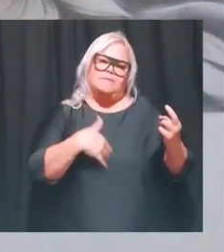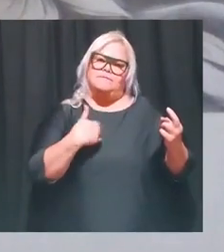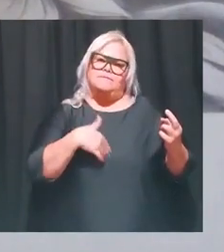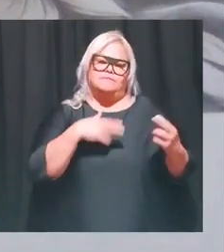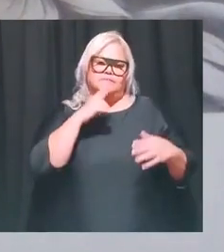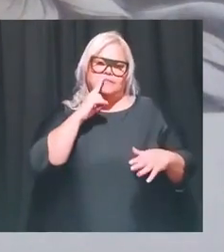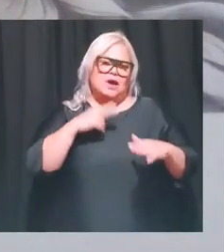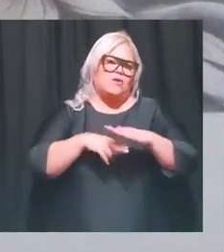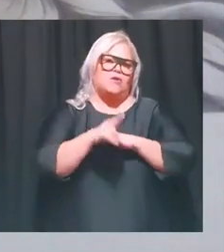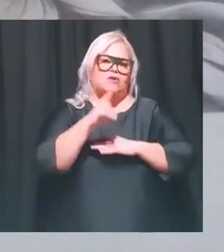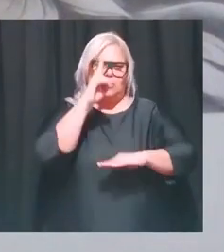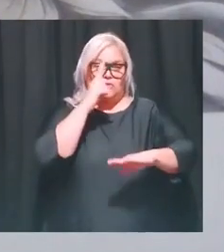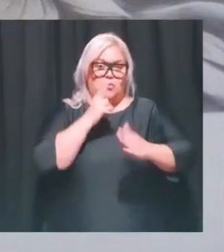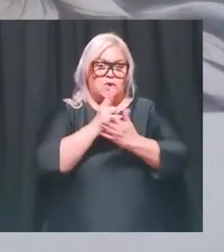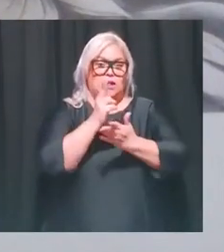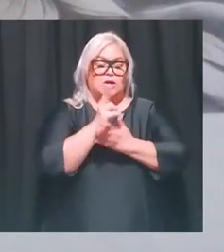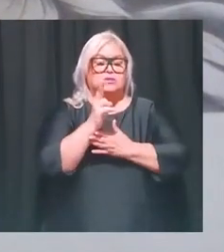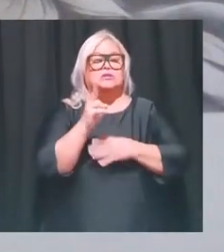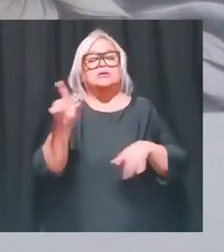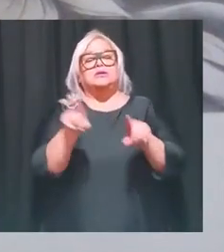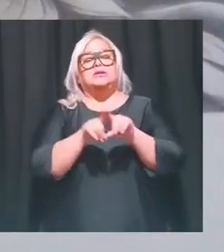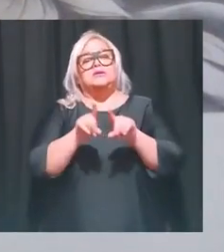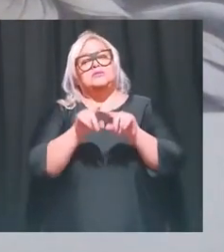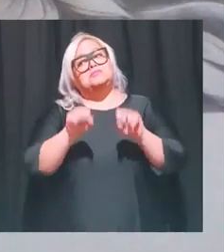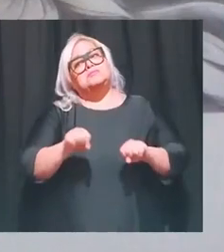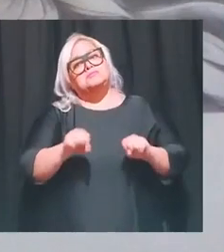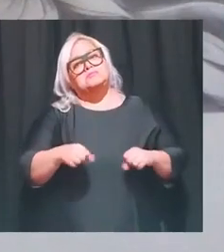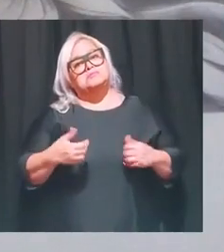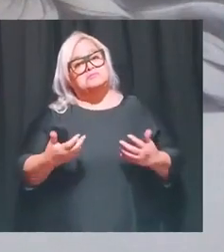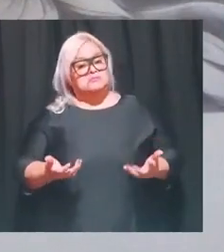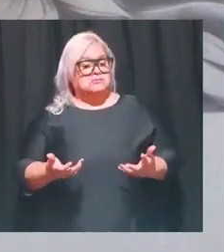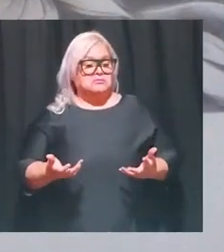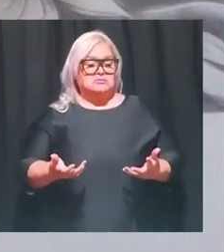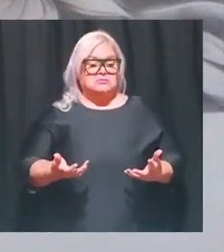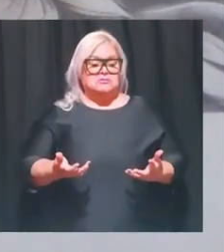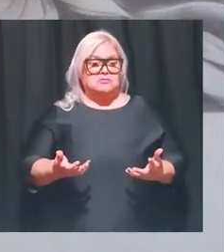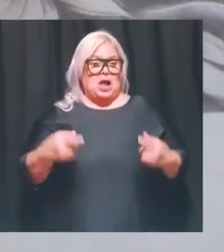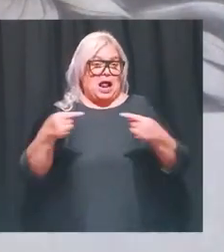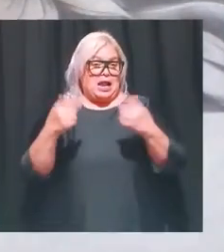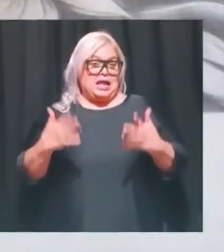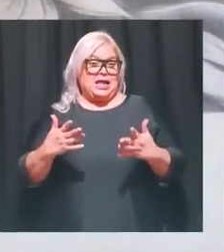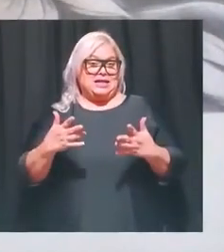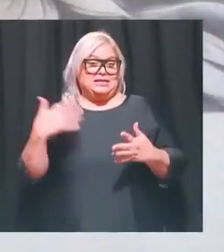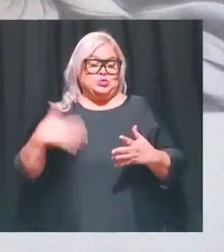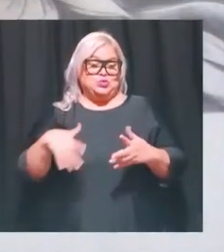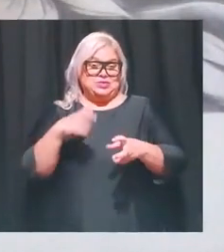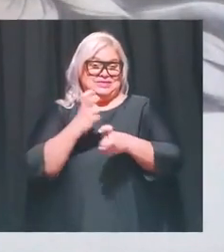y también puede ser una una enemiga bien difícil de tener